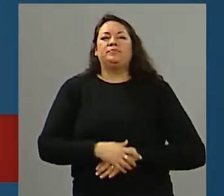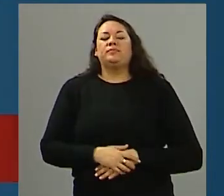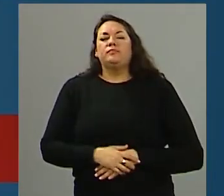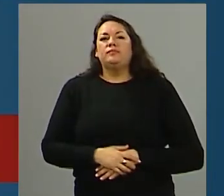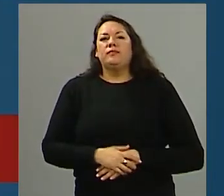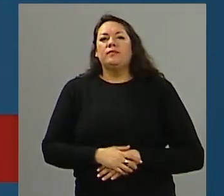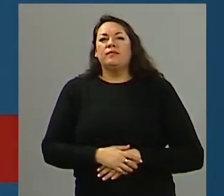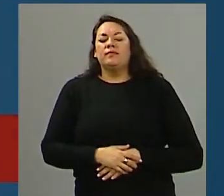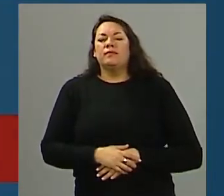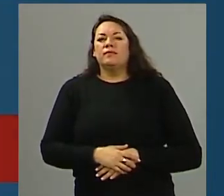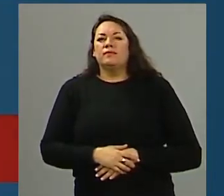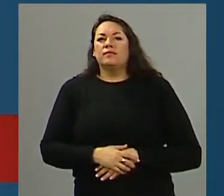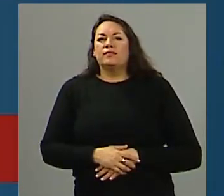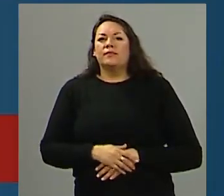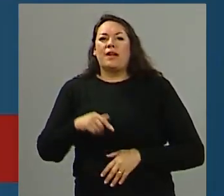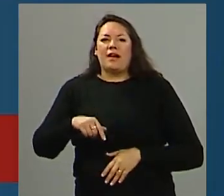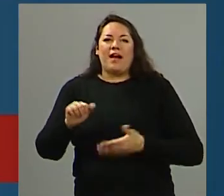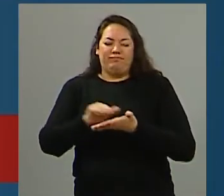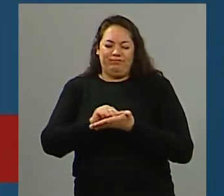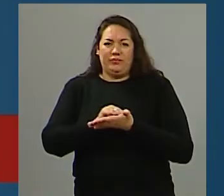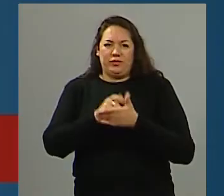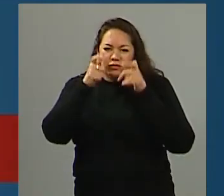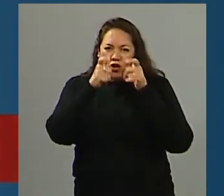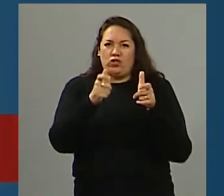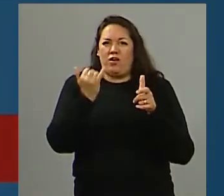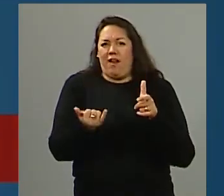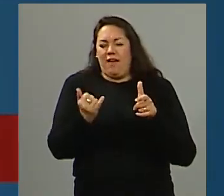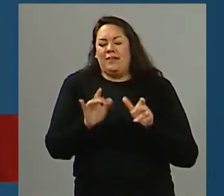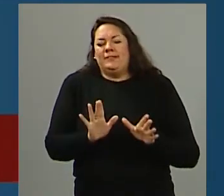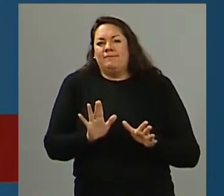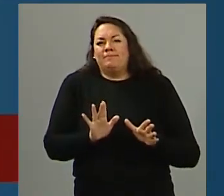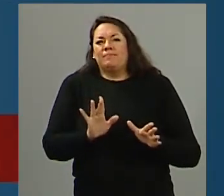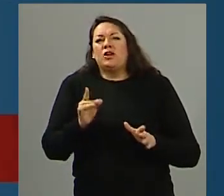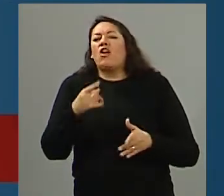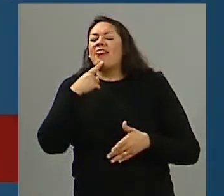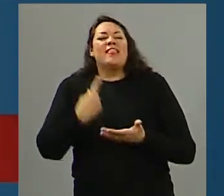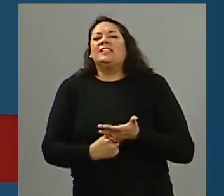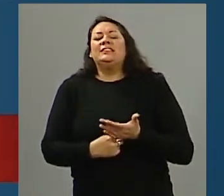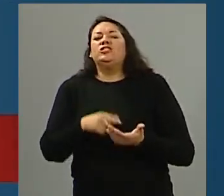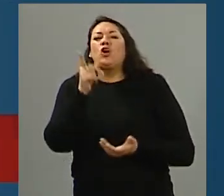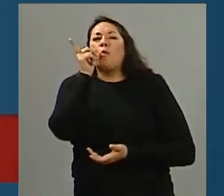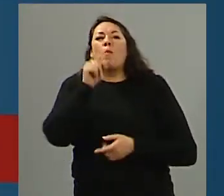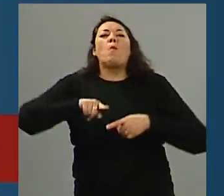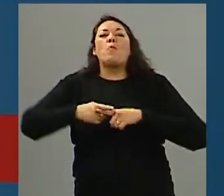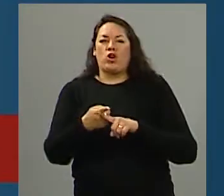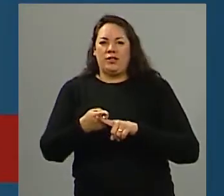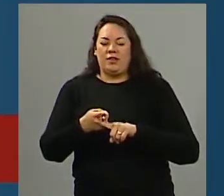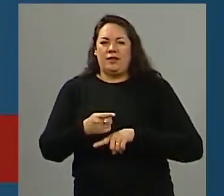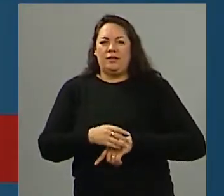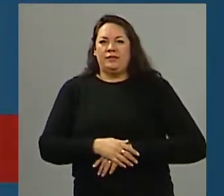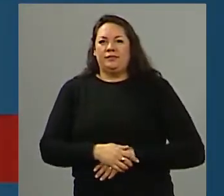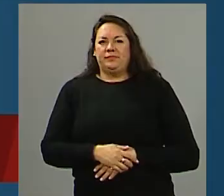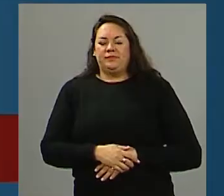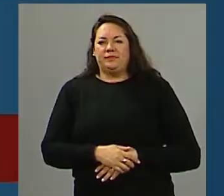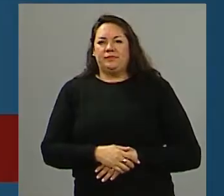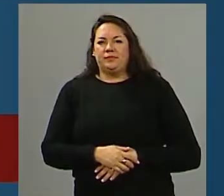obviamente cada uno de los estados. En este caso el estado que corresponde ahí. Son cuestiones, decisiones hasta políticas. Pero digo, más allá de lo que